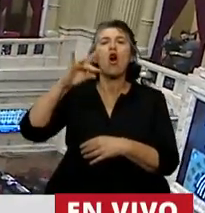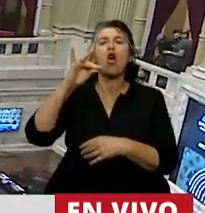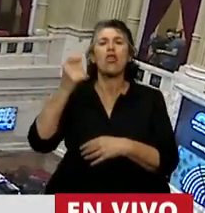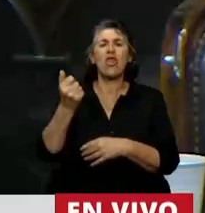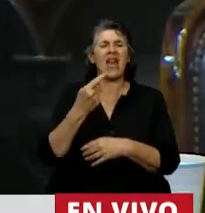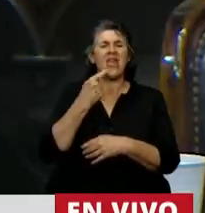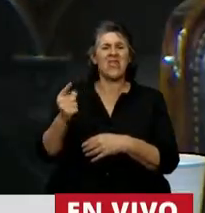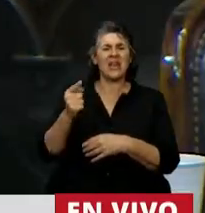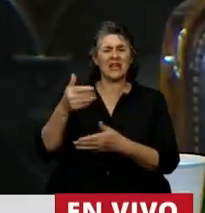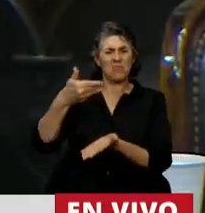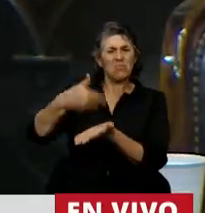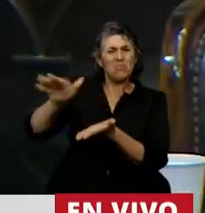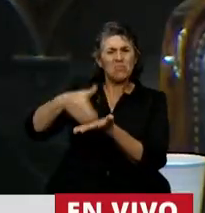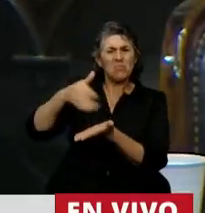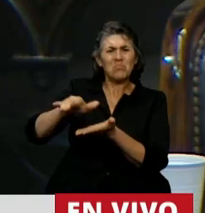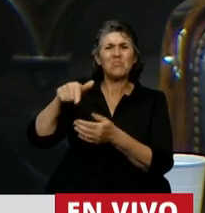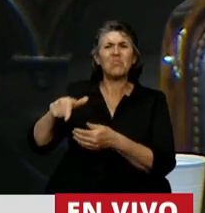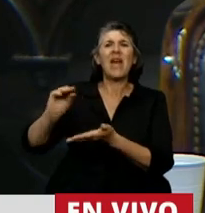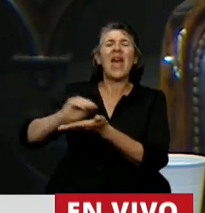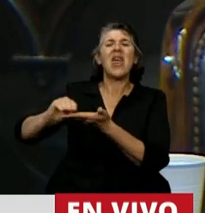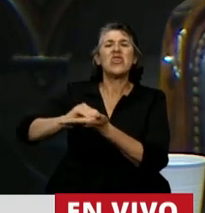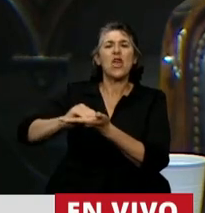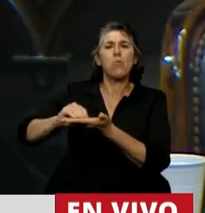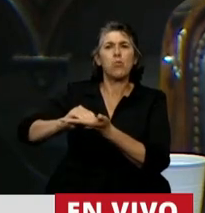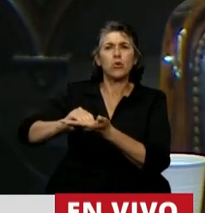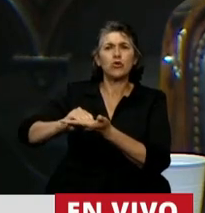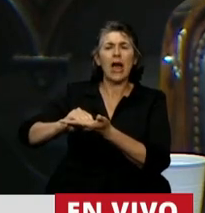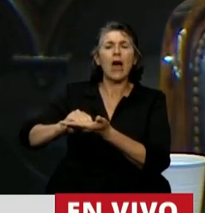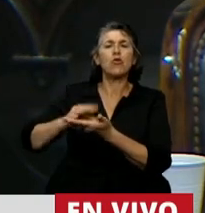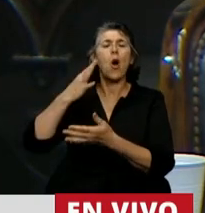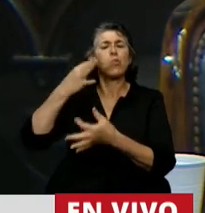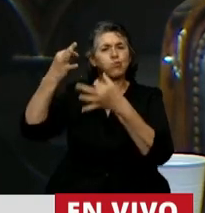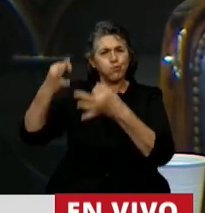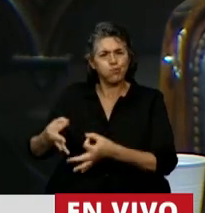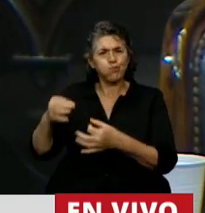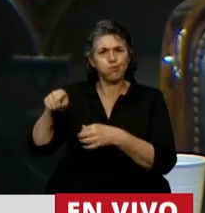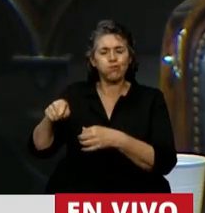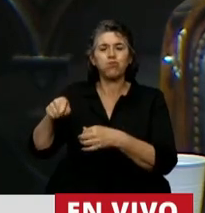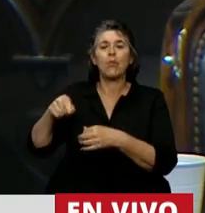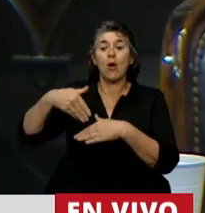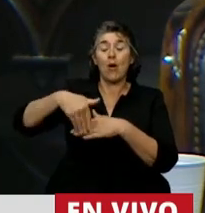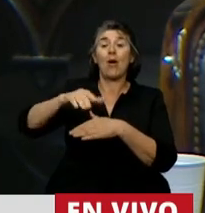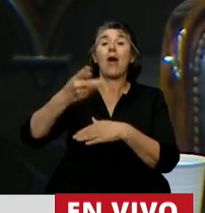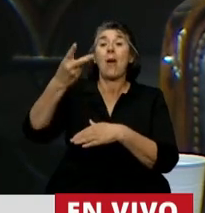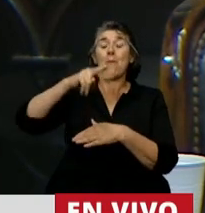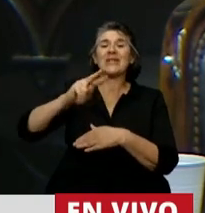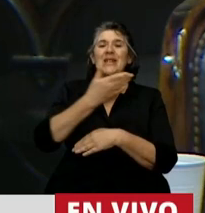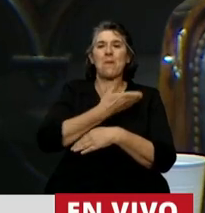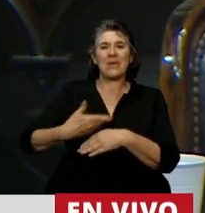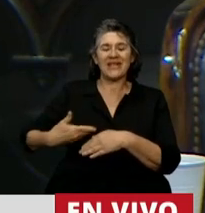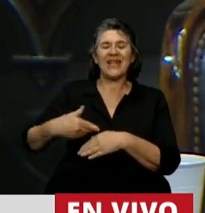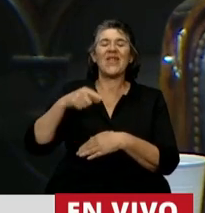manera burda a la diputada nacional mandato cumplido, excandidata vicepresidenta de la Nación,